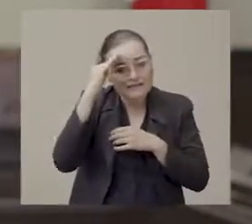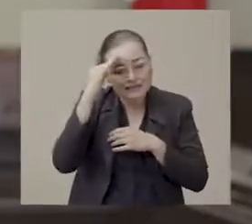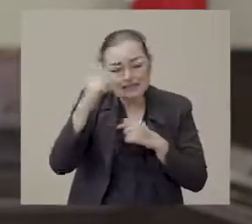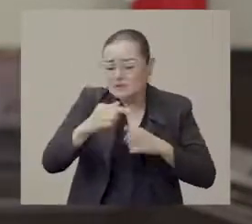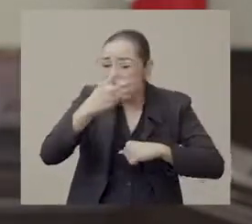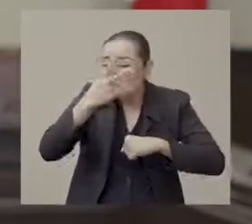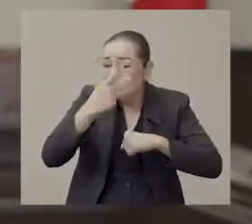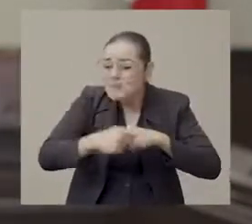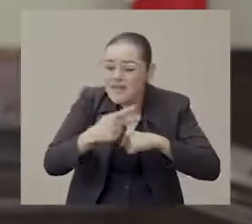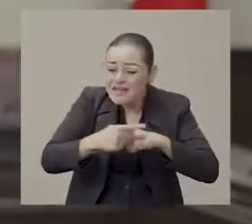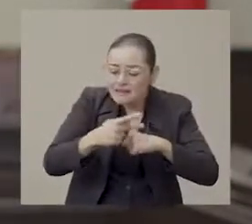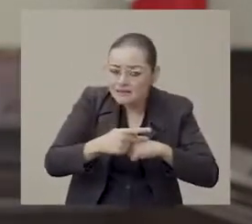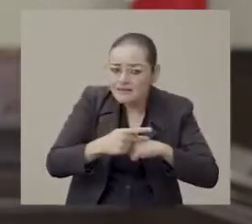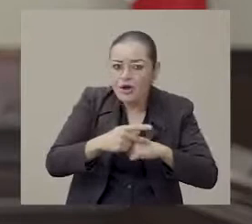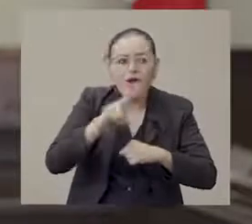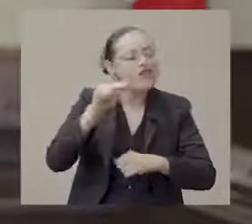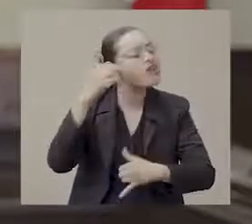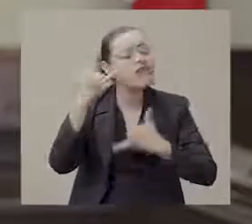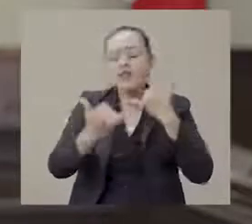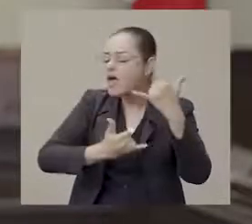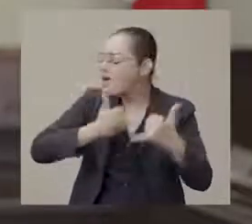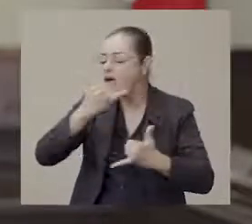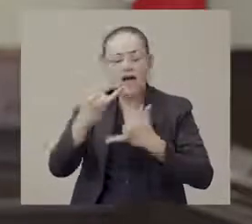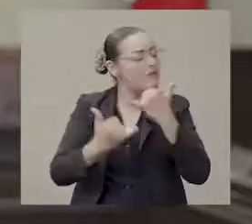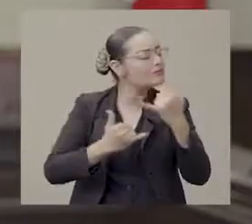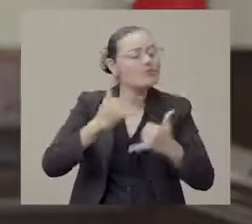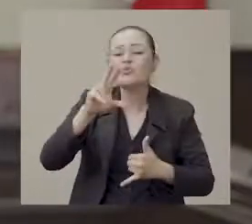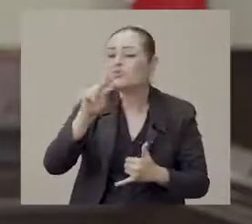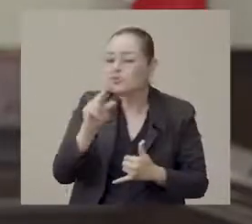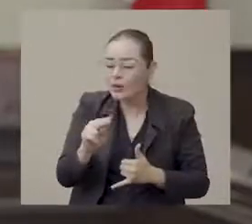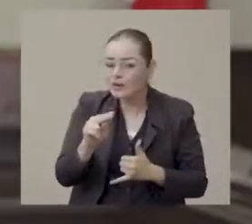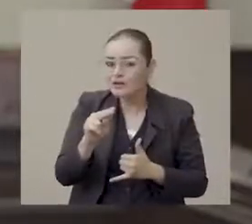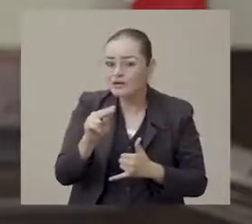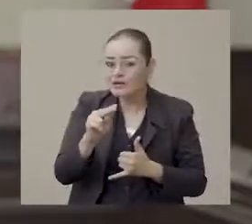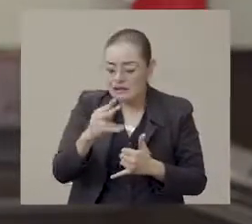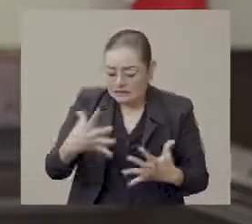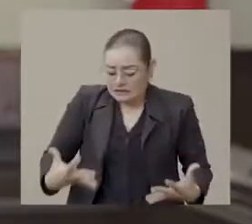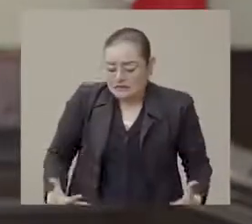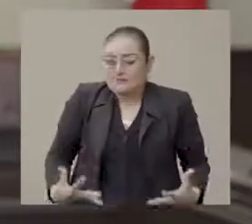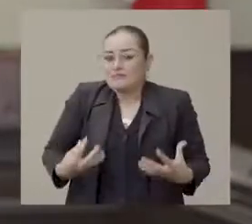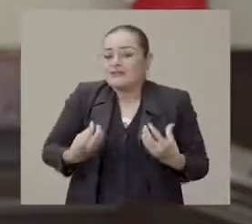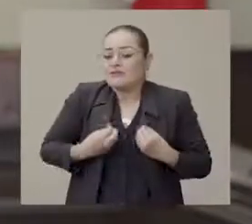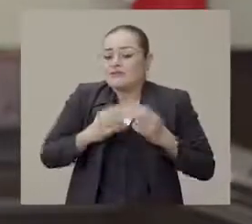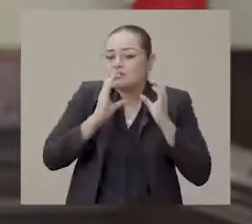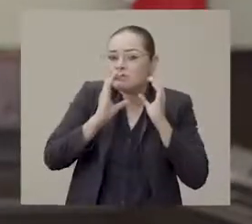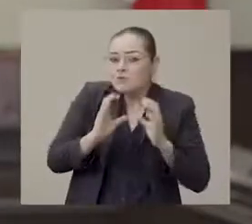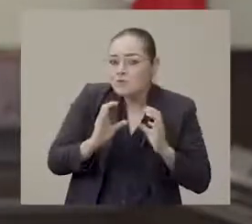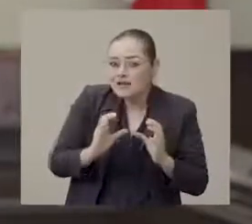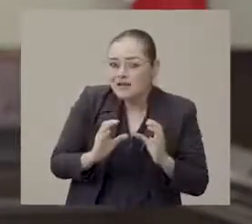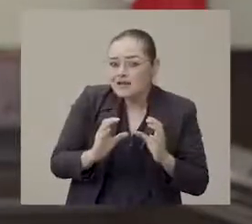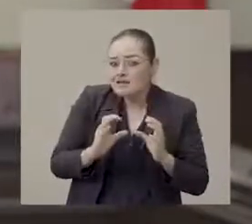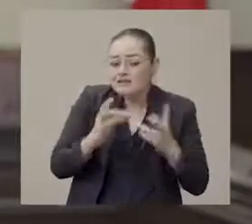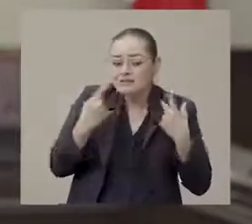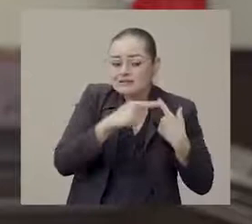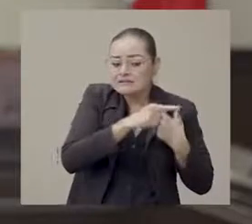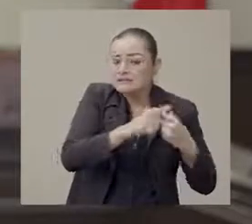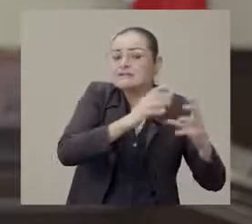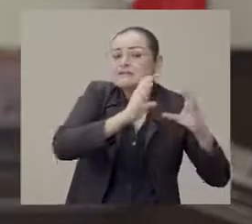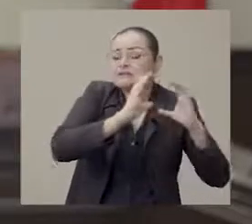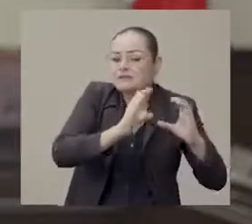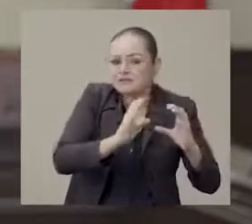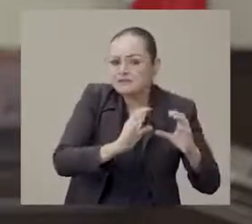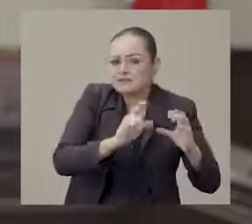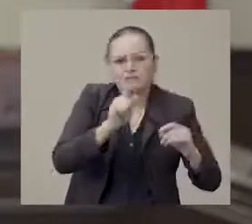ante el coronavirus. No es un juego. Estamos hablando de nuestras vidas y de la vida de los demás.